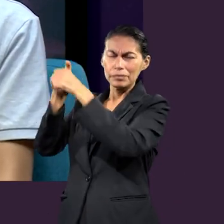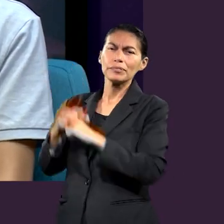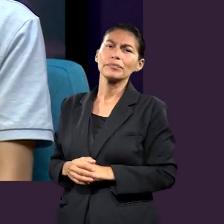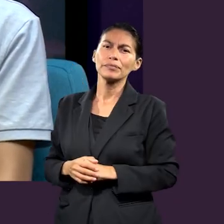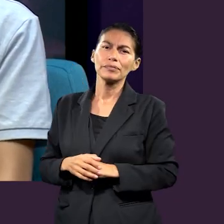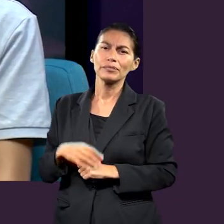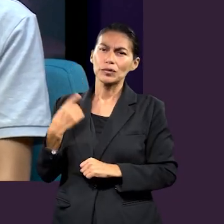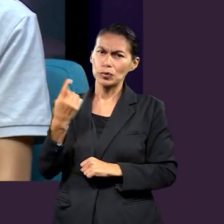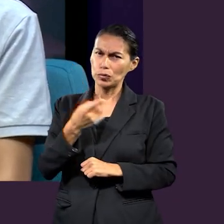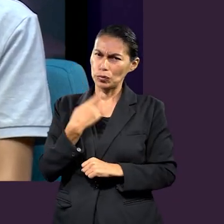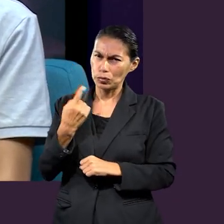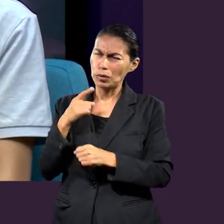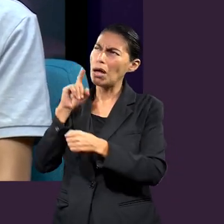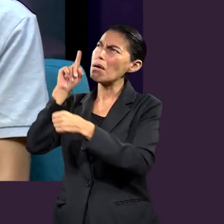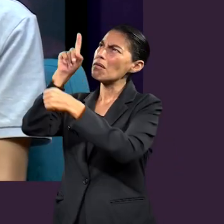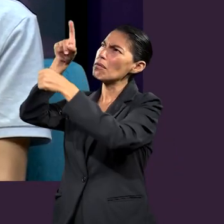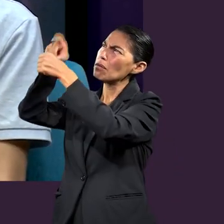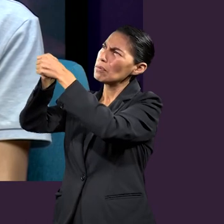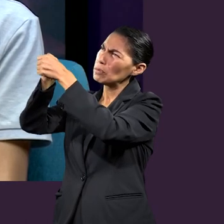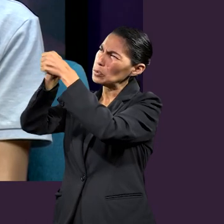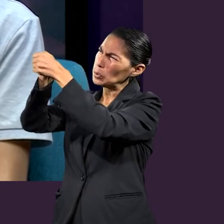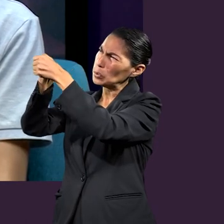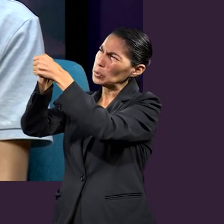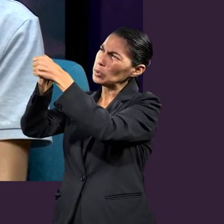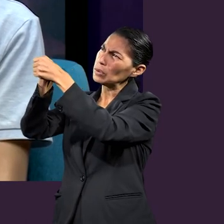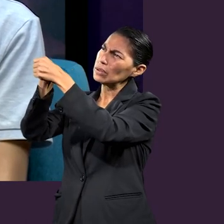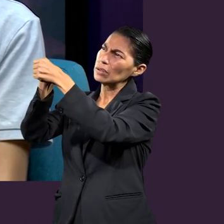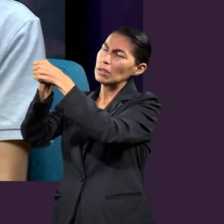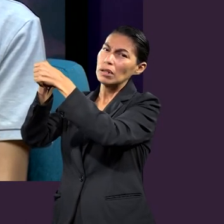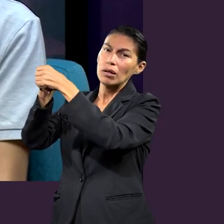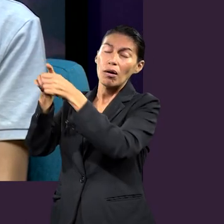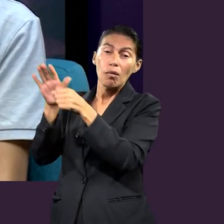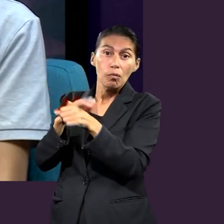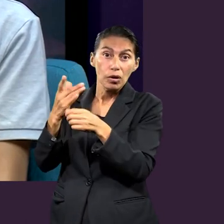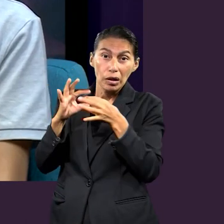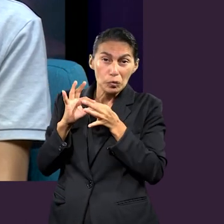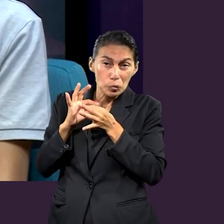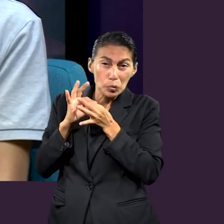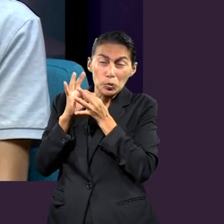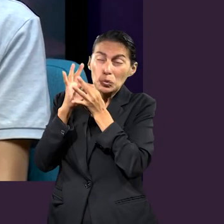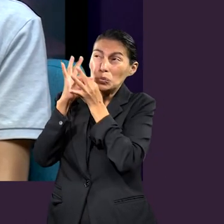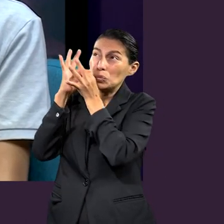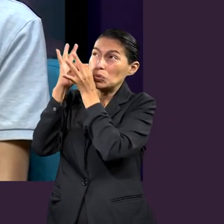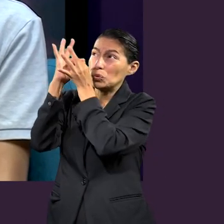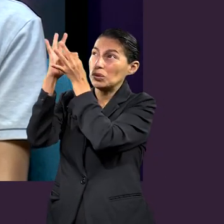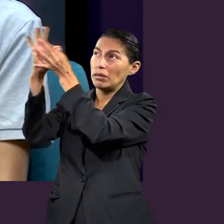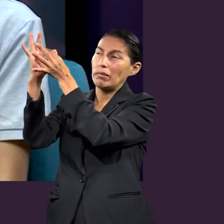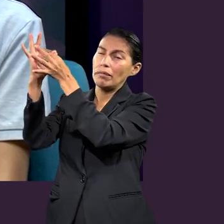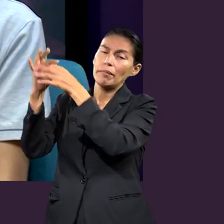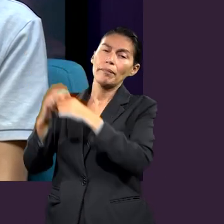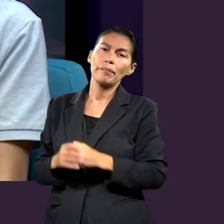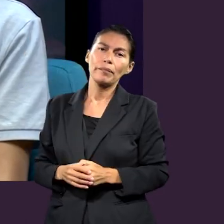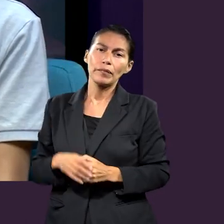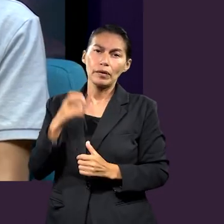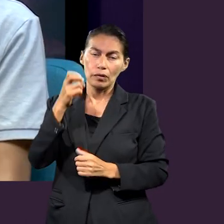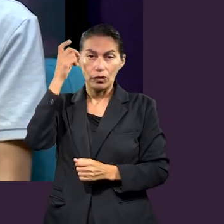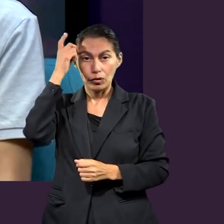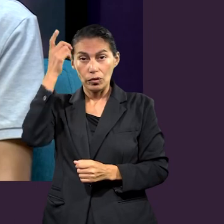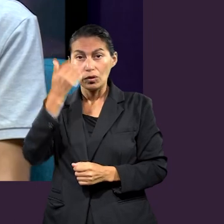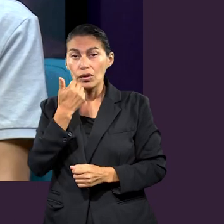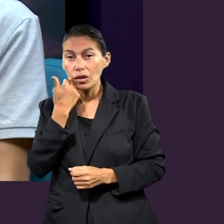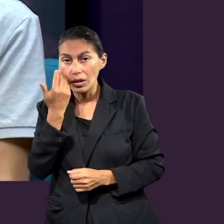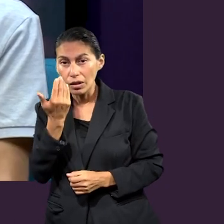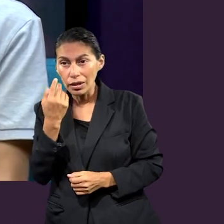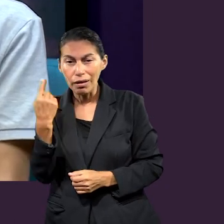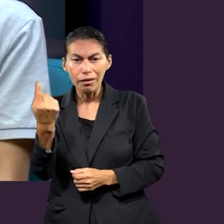dependientes de Él. O sea, cuando nosotros somos dependientes de manera tan cercana a Cristo,